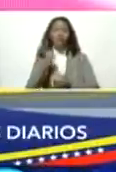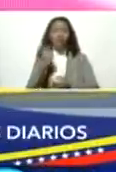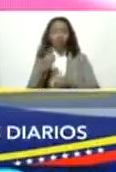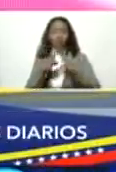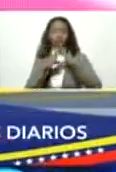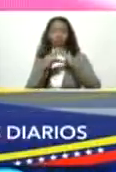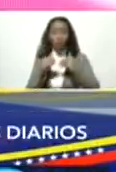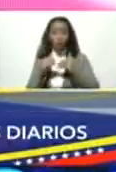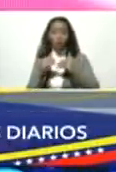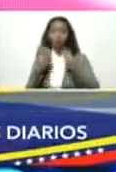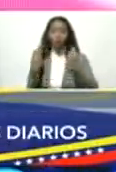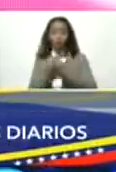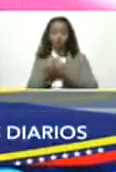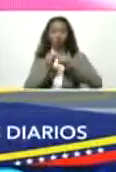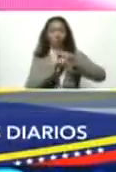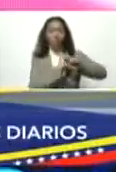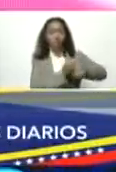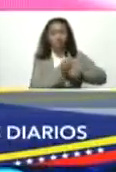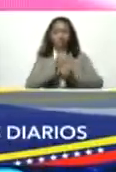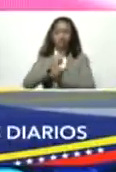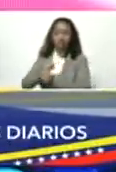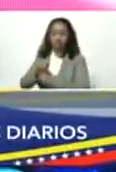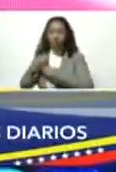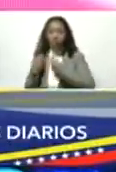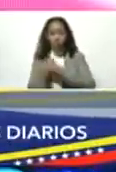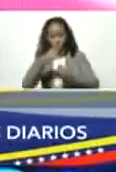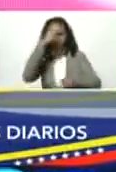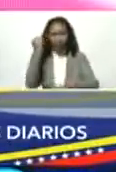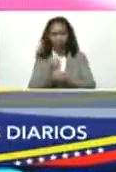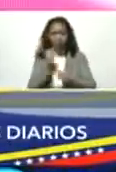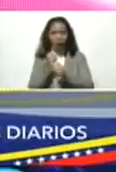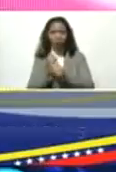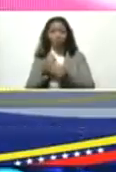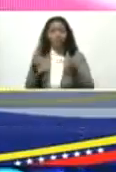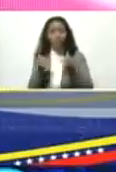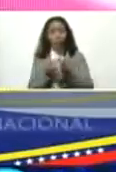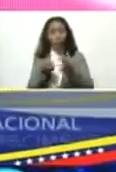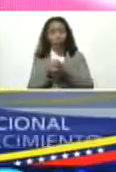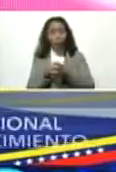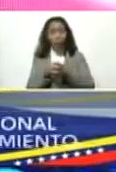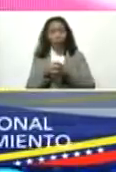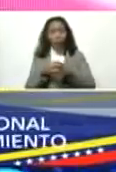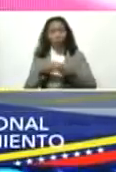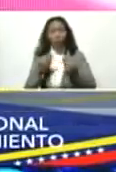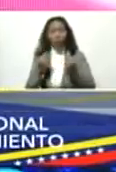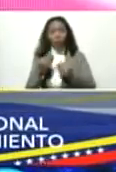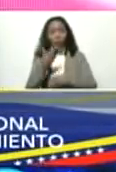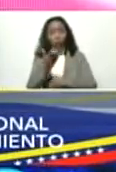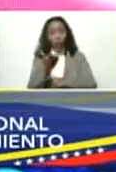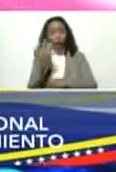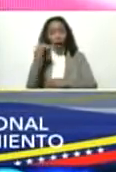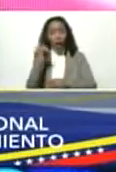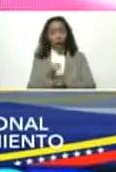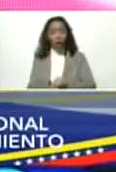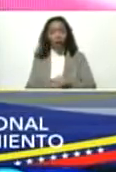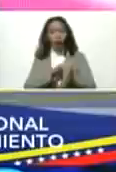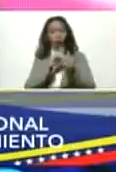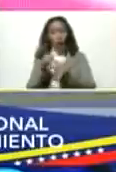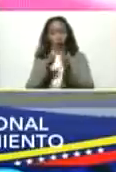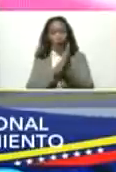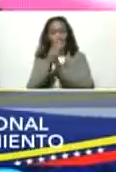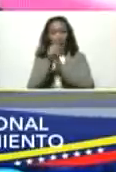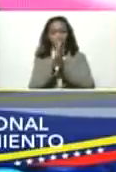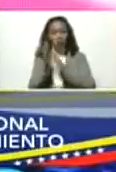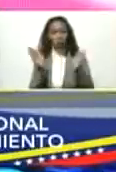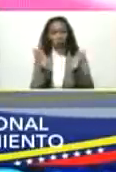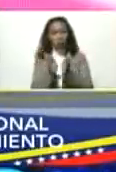rememos en la misma dirección desde la trinchera económica en que esté usted allí en un emprendimiento